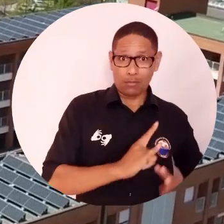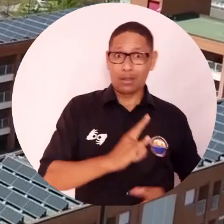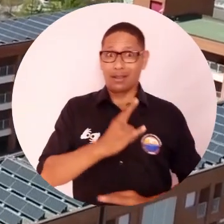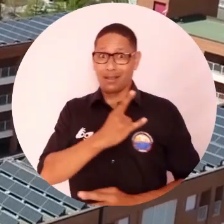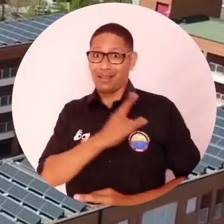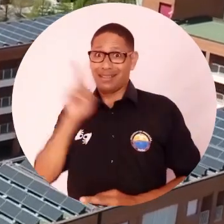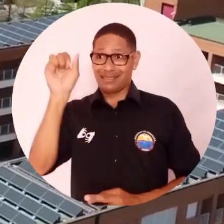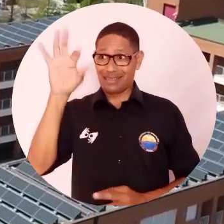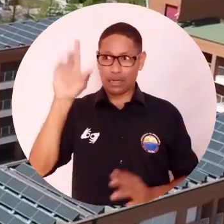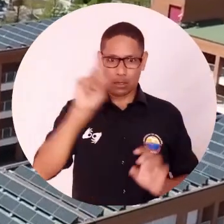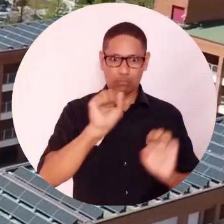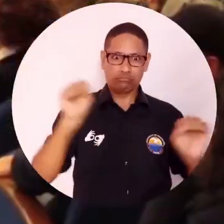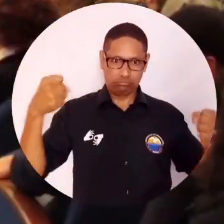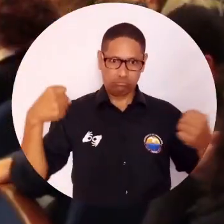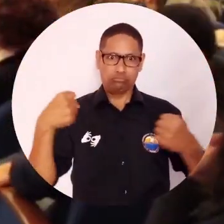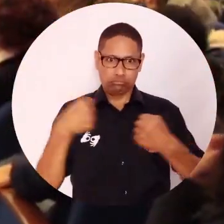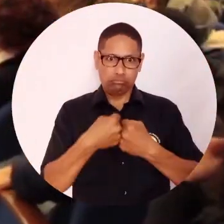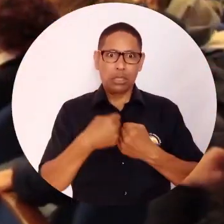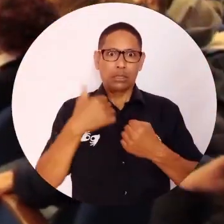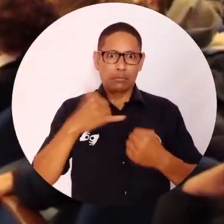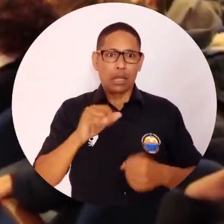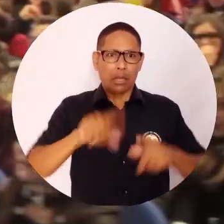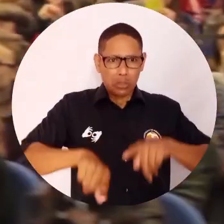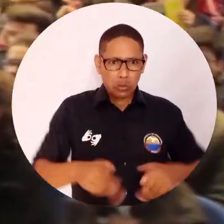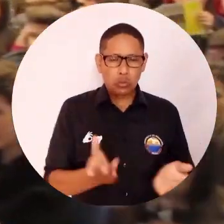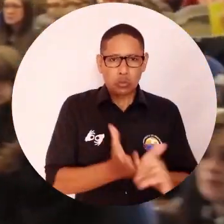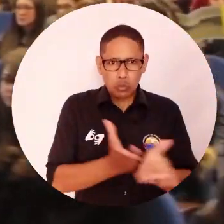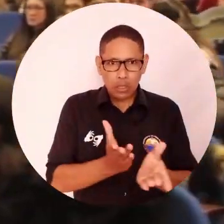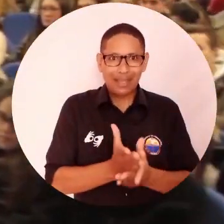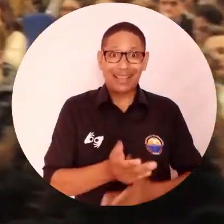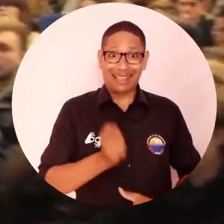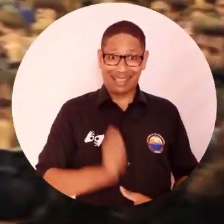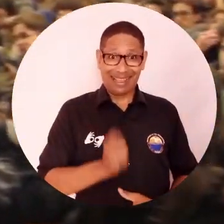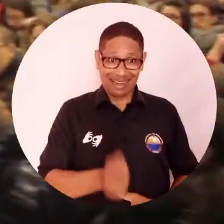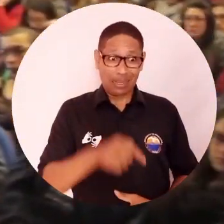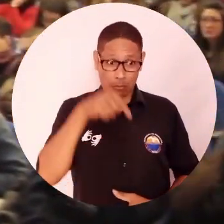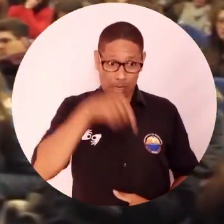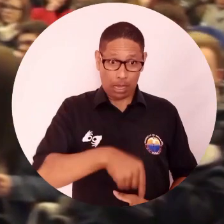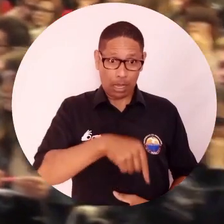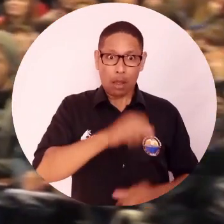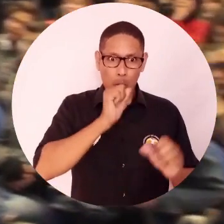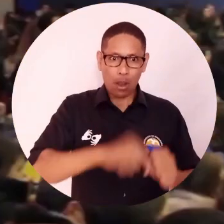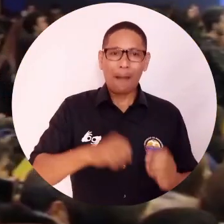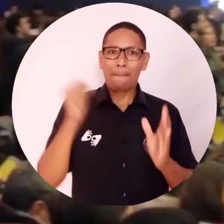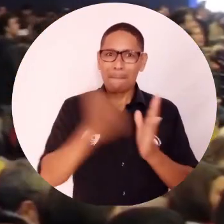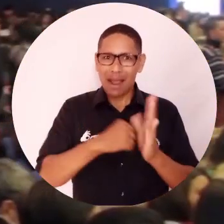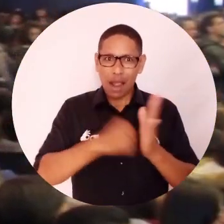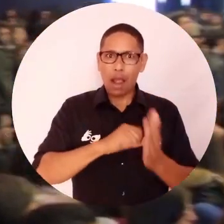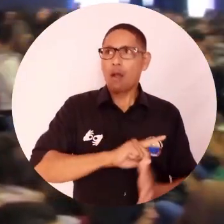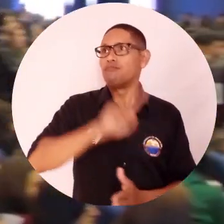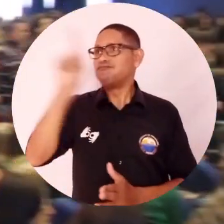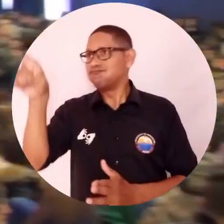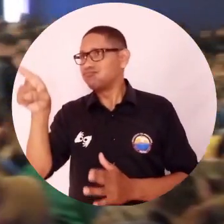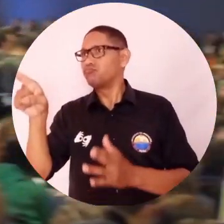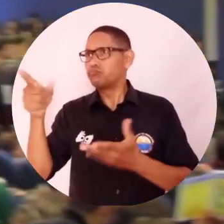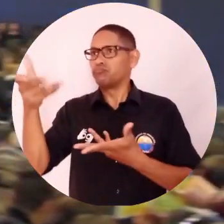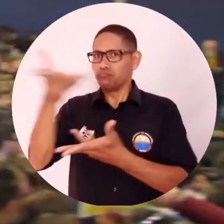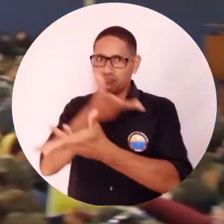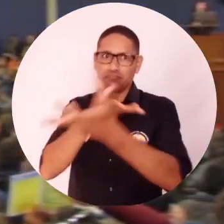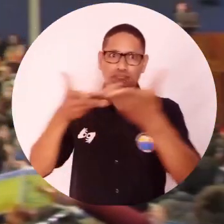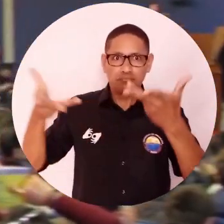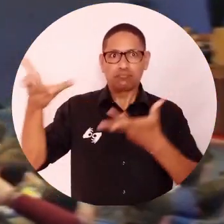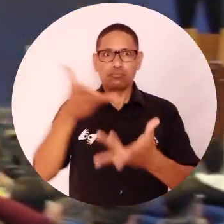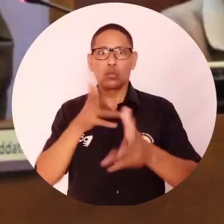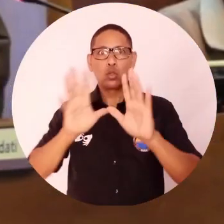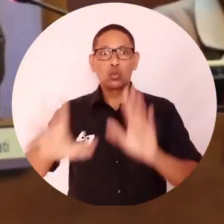permitirá homologar los créditos académicos cursados por actuales estudiantes o graduados de Derecho de esta Casa de Estudios Superiores con el fin de obtener el